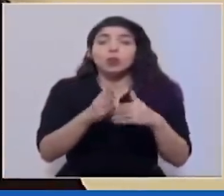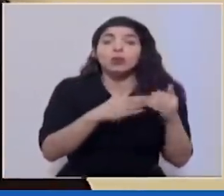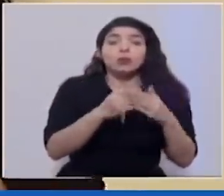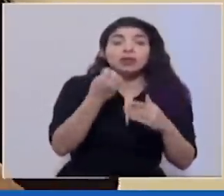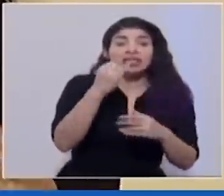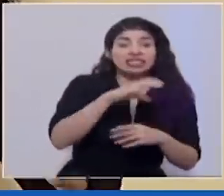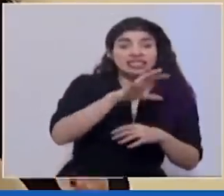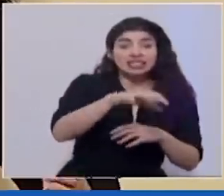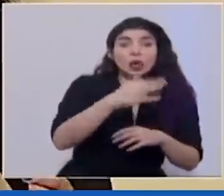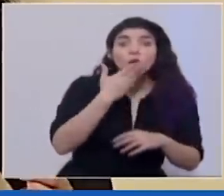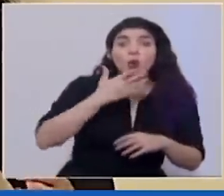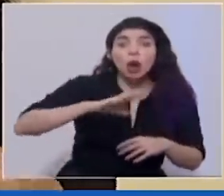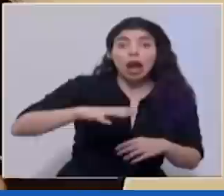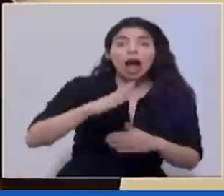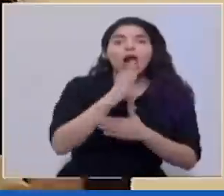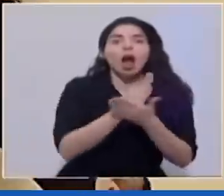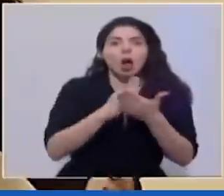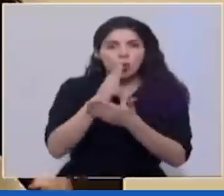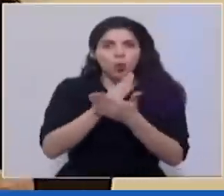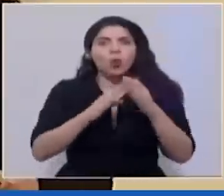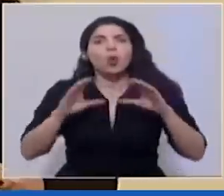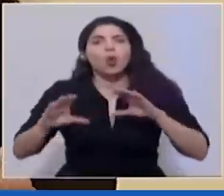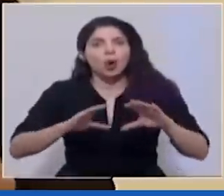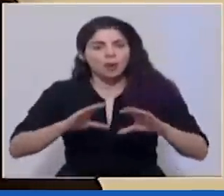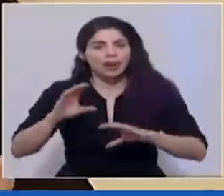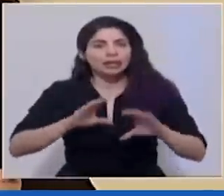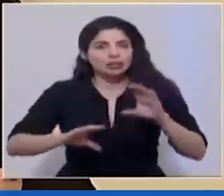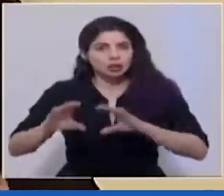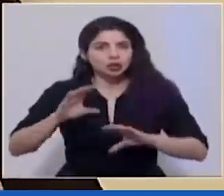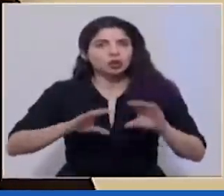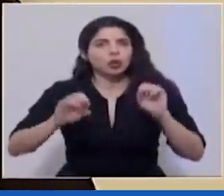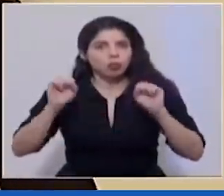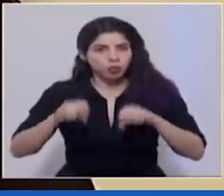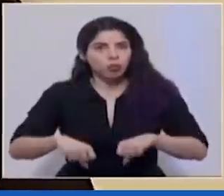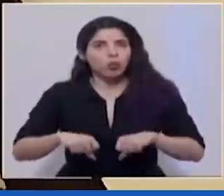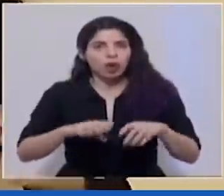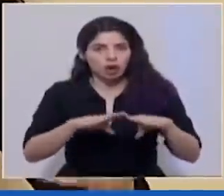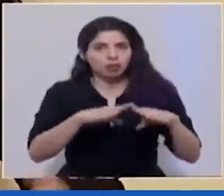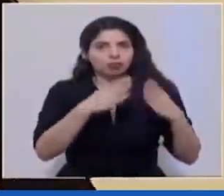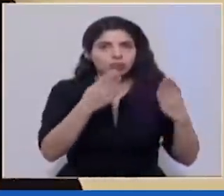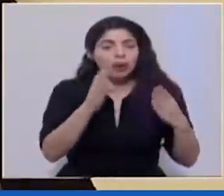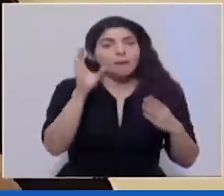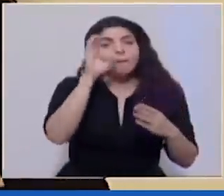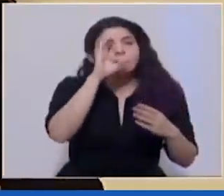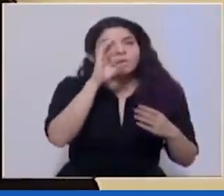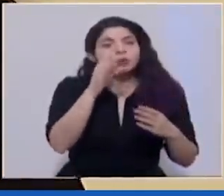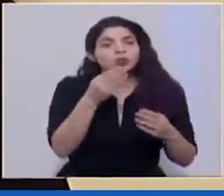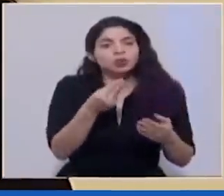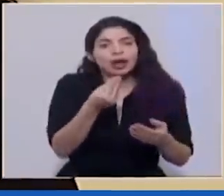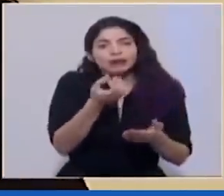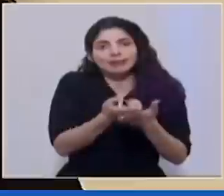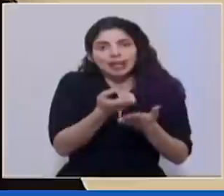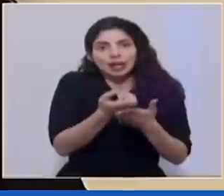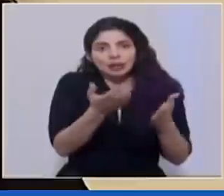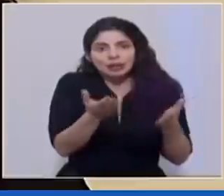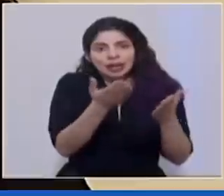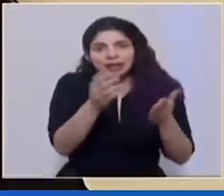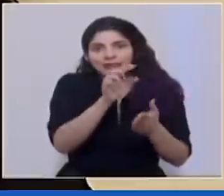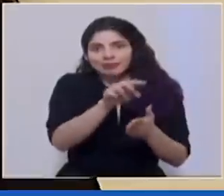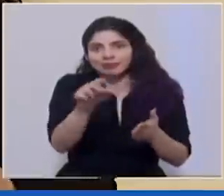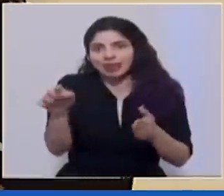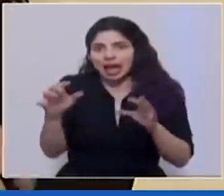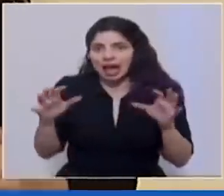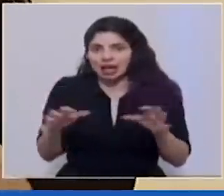Naranja hay actividades comerciales que siguen operando para poder garantizar un poco más de ingresos a quienes trabajan en esas